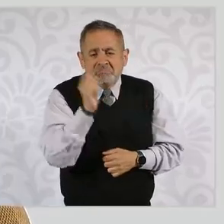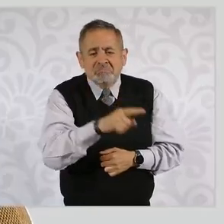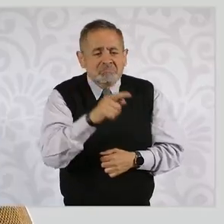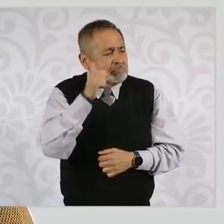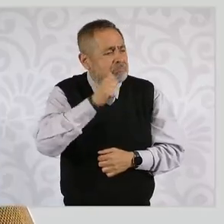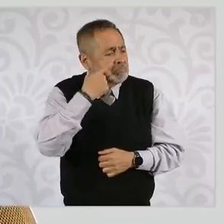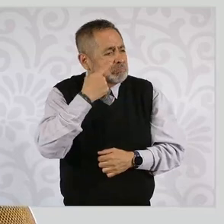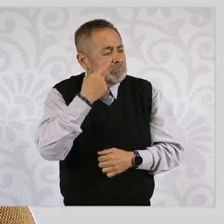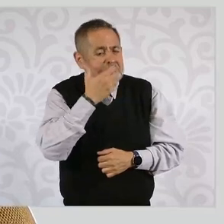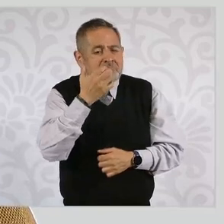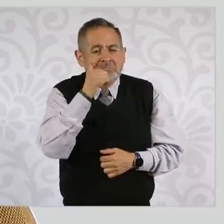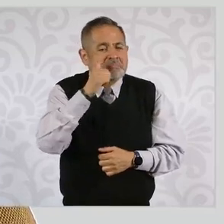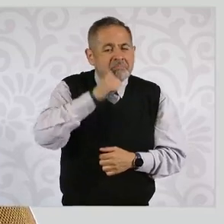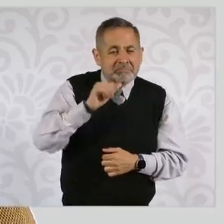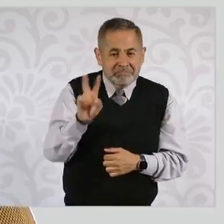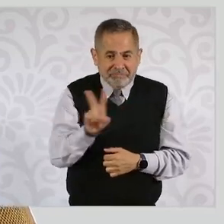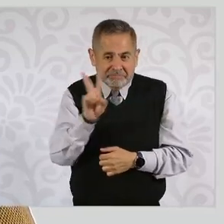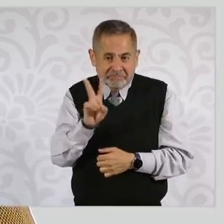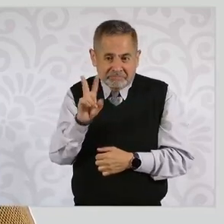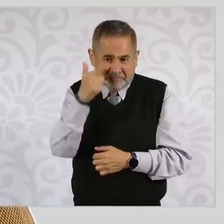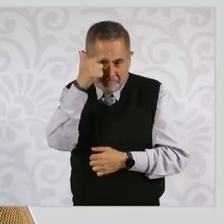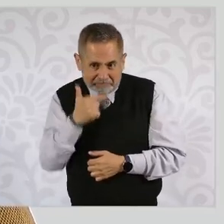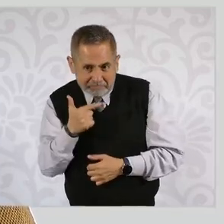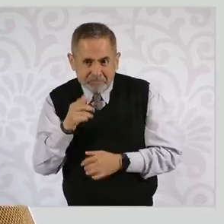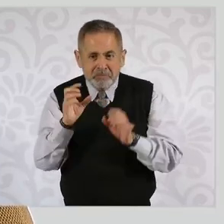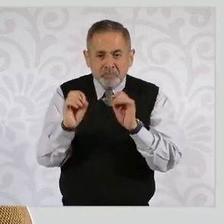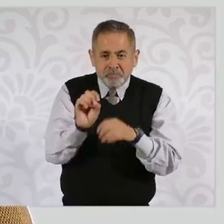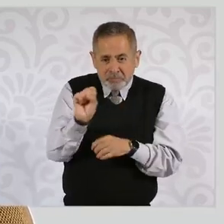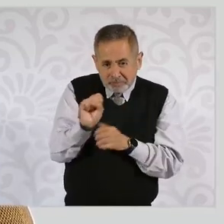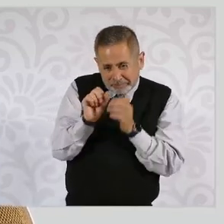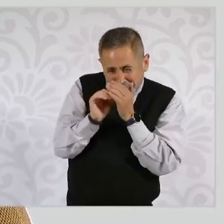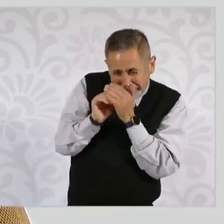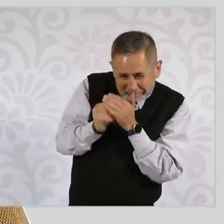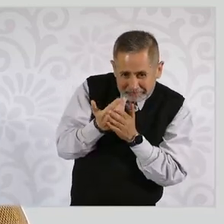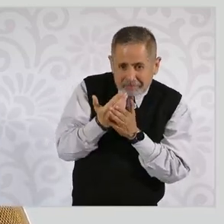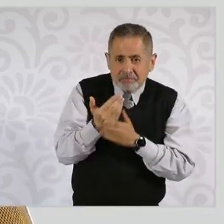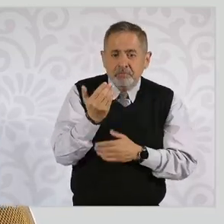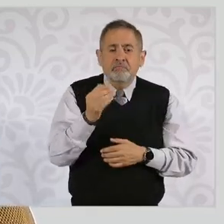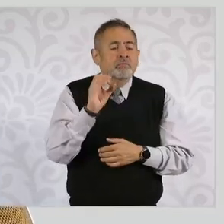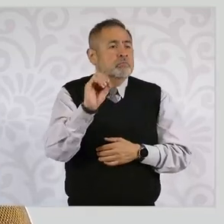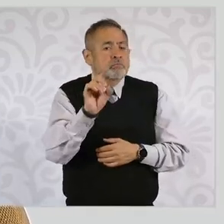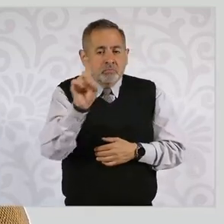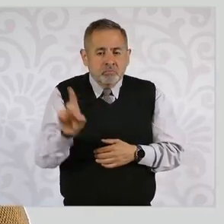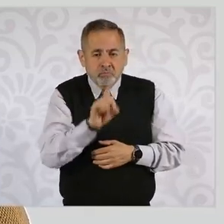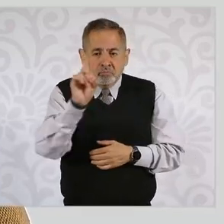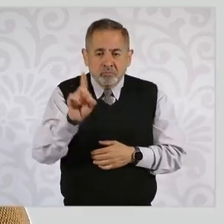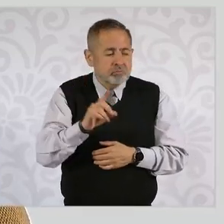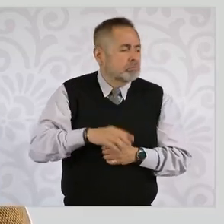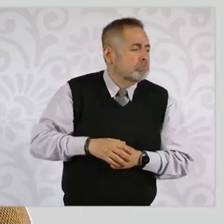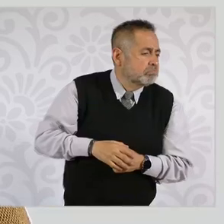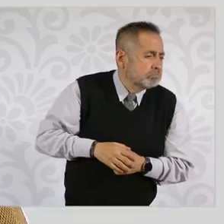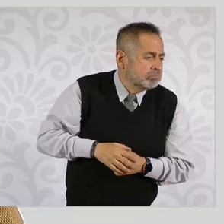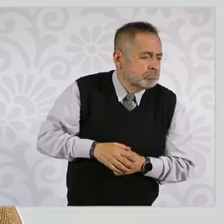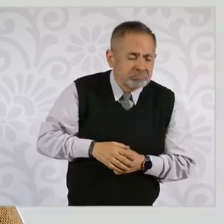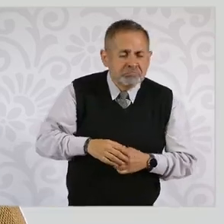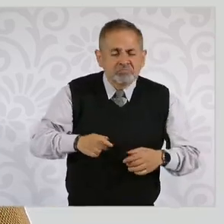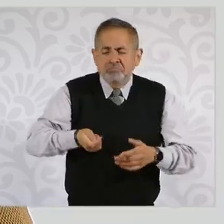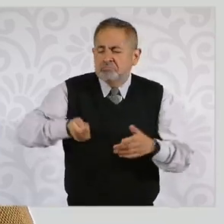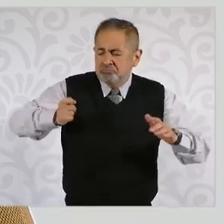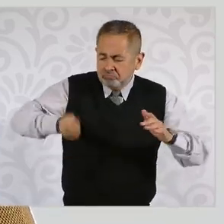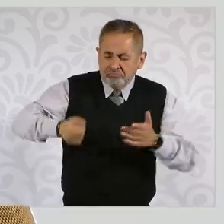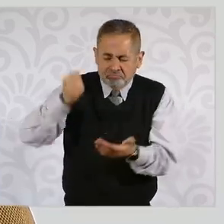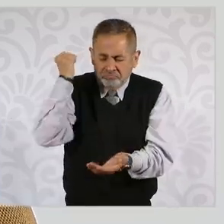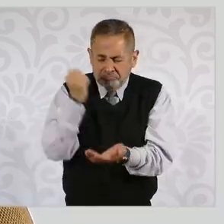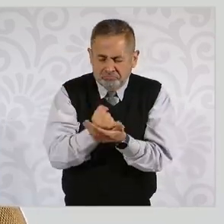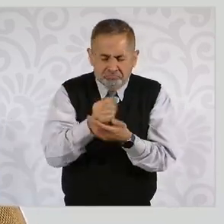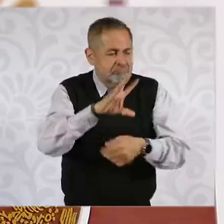el viernes en la noche, el sábado en el día, el domingo, otorguen